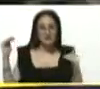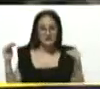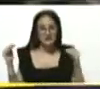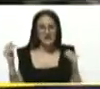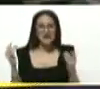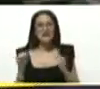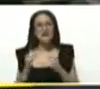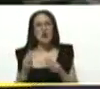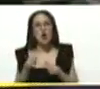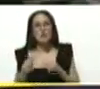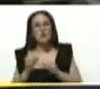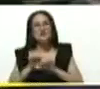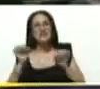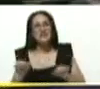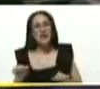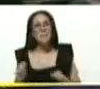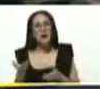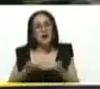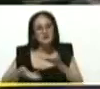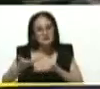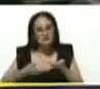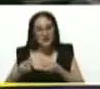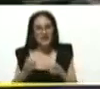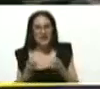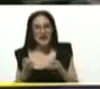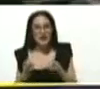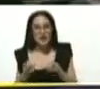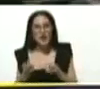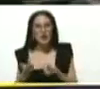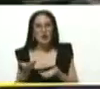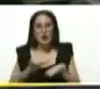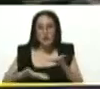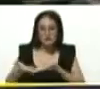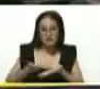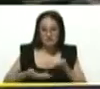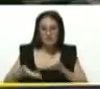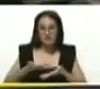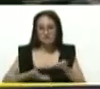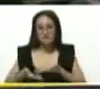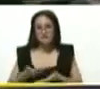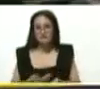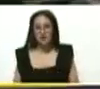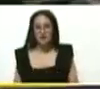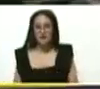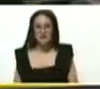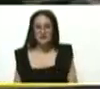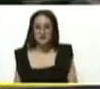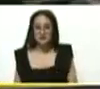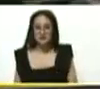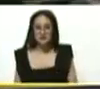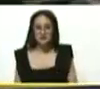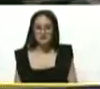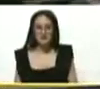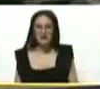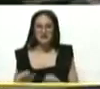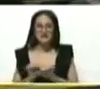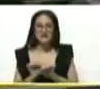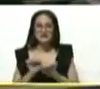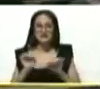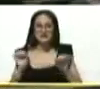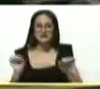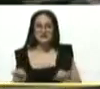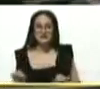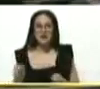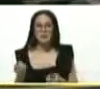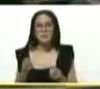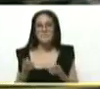cambiario, del equilibrio del comercio, del equilibrio del sistema de precios